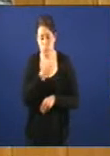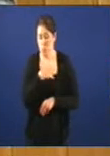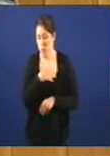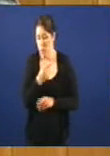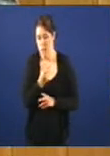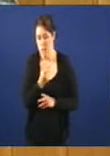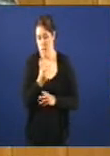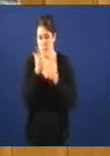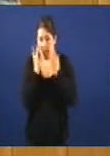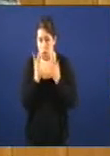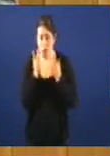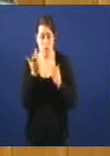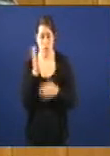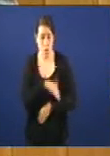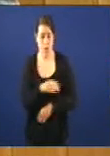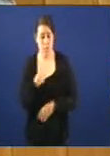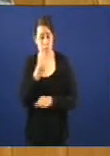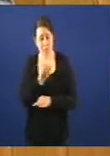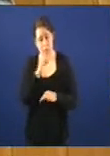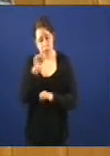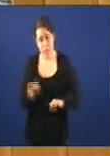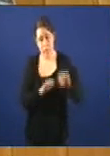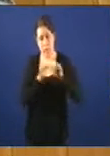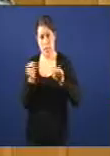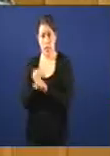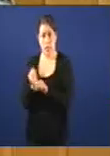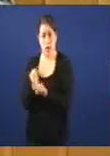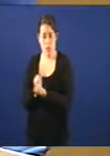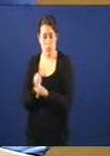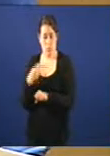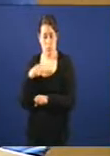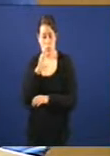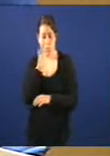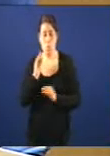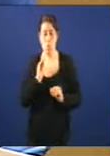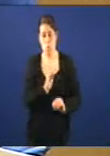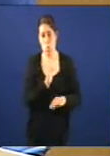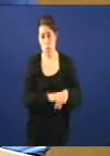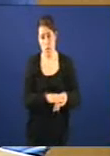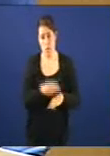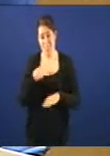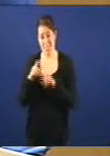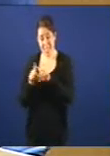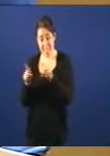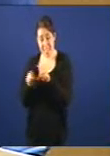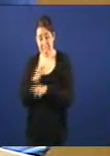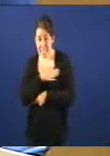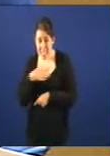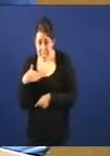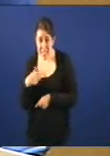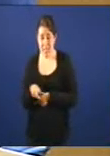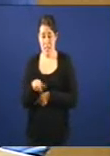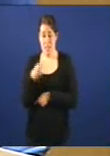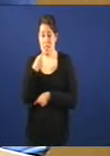de defender as máis de 100 traballadoras que se quedan sin posto de traballo pola súa cumplicidade e por unha empresa que o único que quere, como dí unha